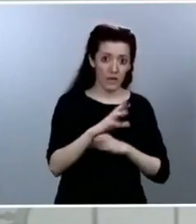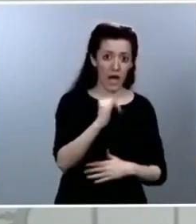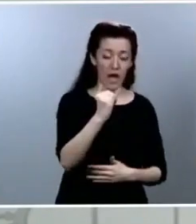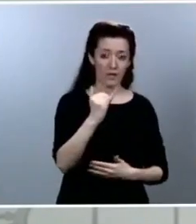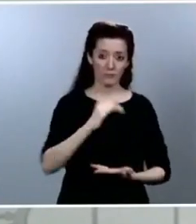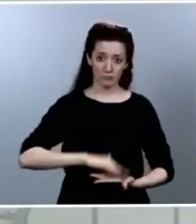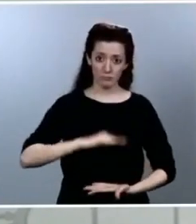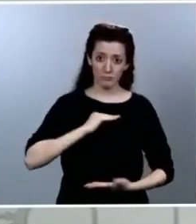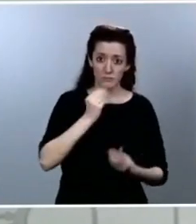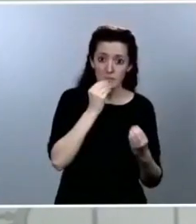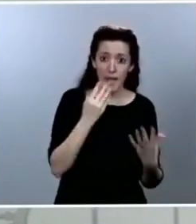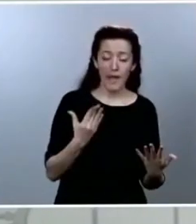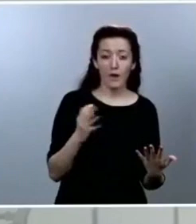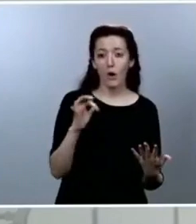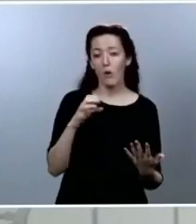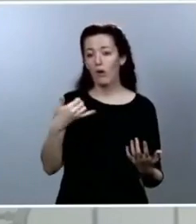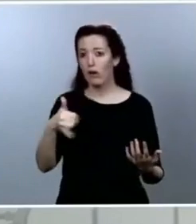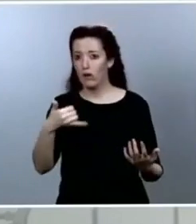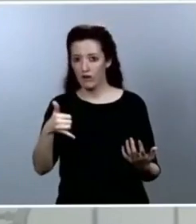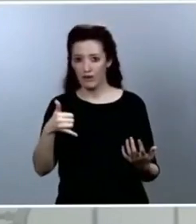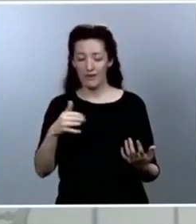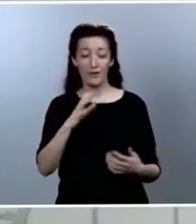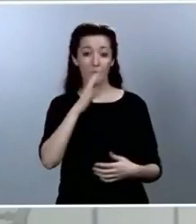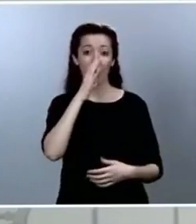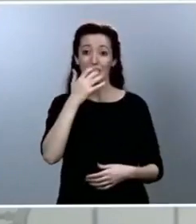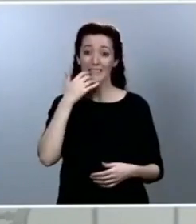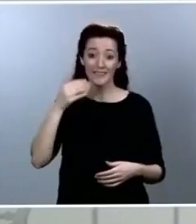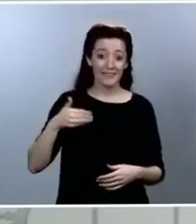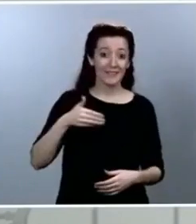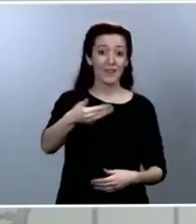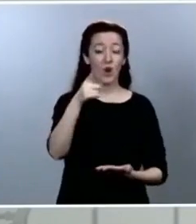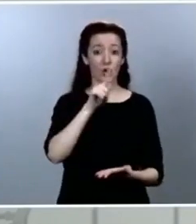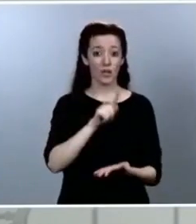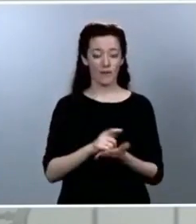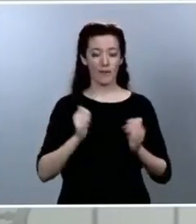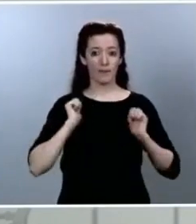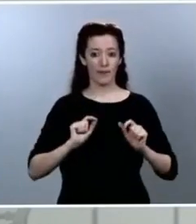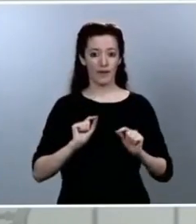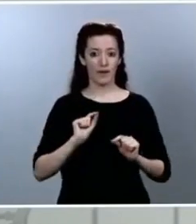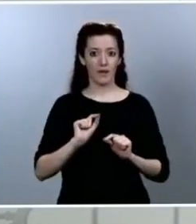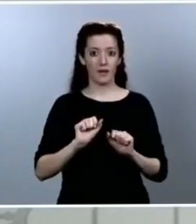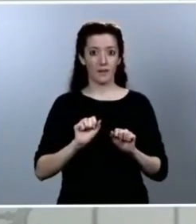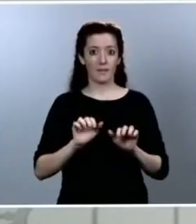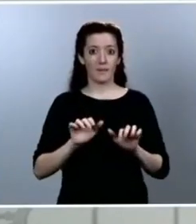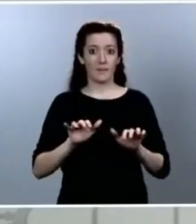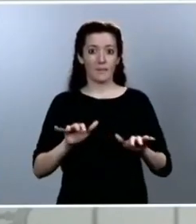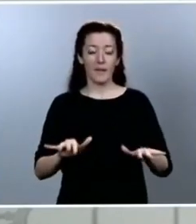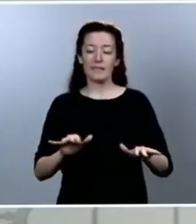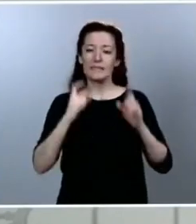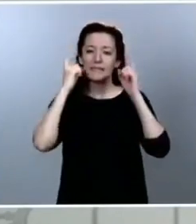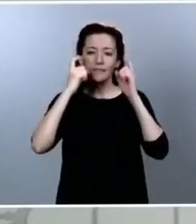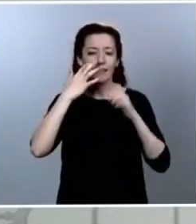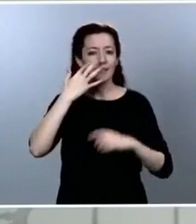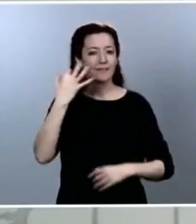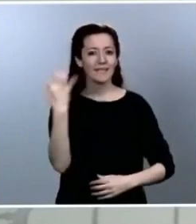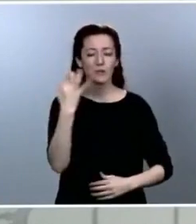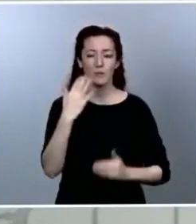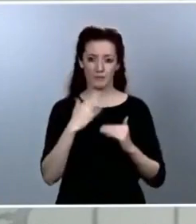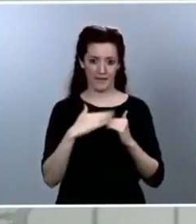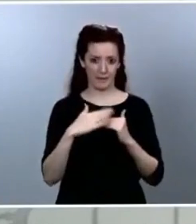sea el menor posible y no ponga en riesgo la asistencia sanitaria de aquellas personas que se vean